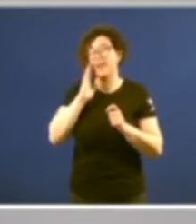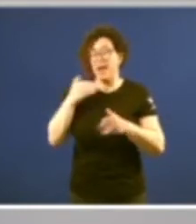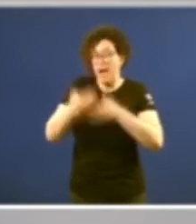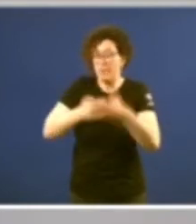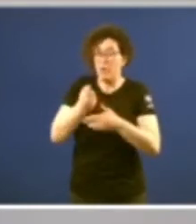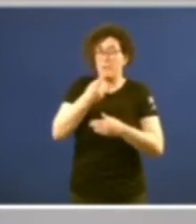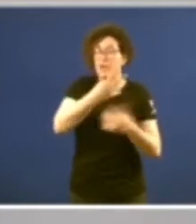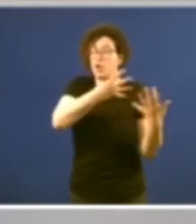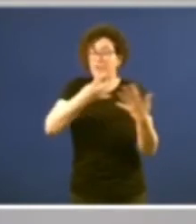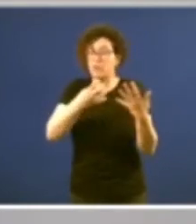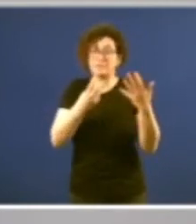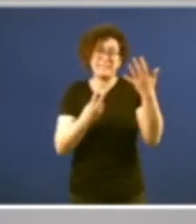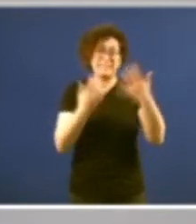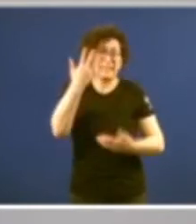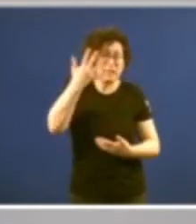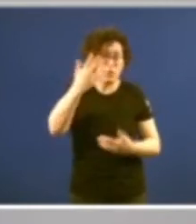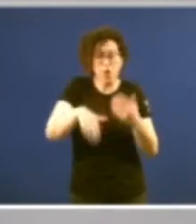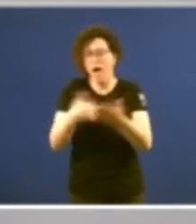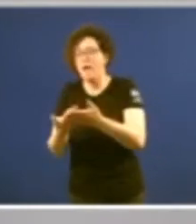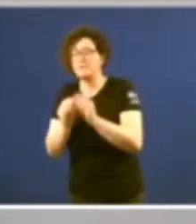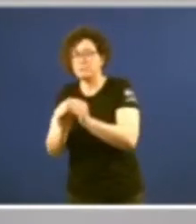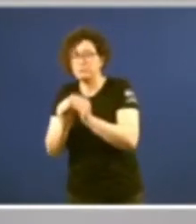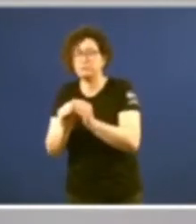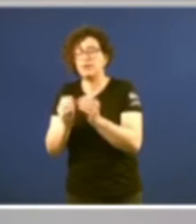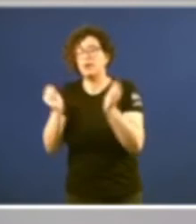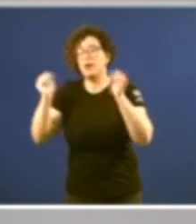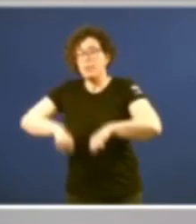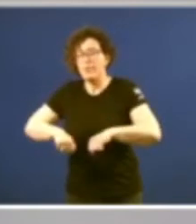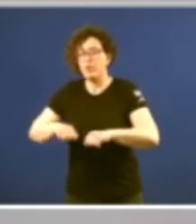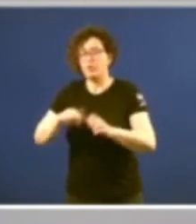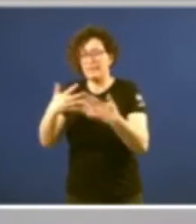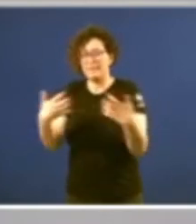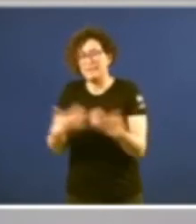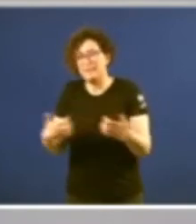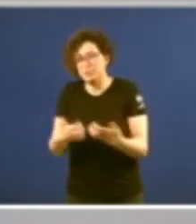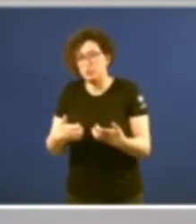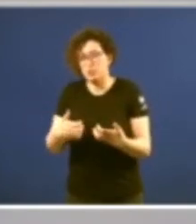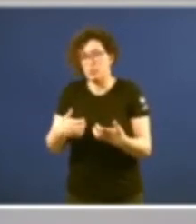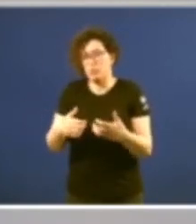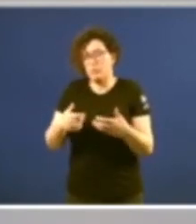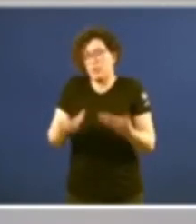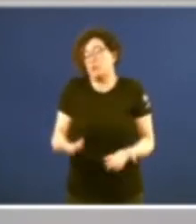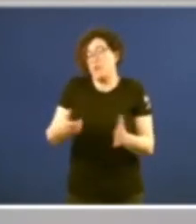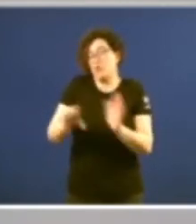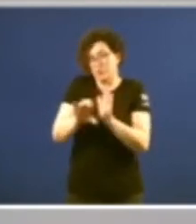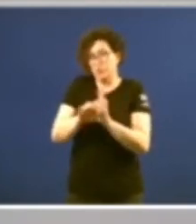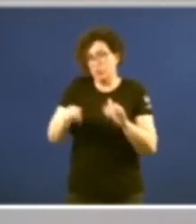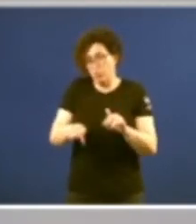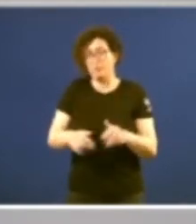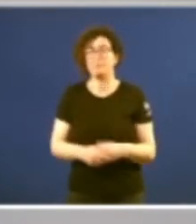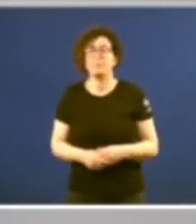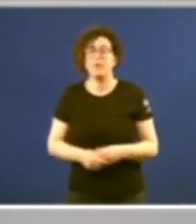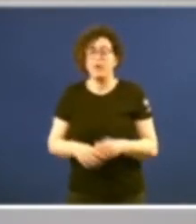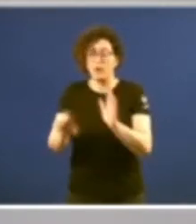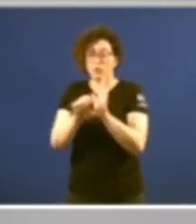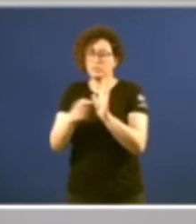1975, á elaboración e aprobación de un texto, o de nosa Constitución. A Constitución